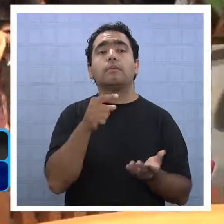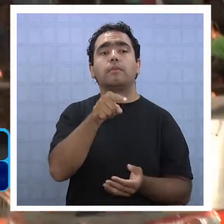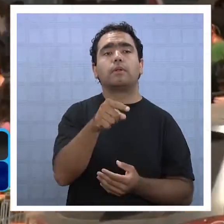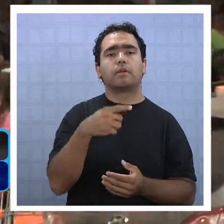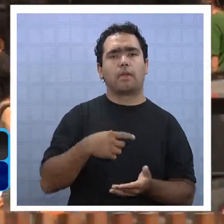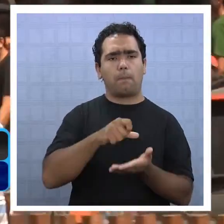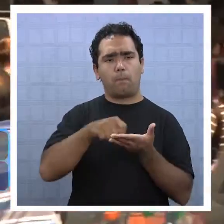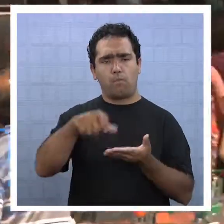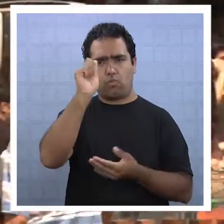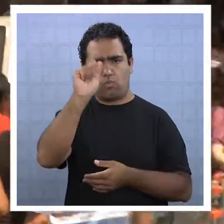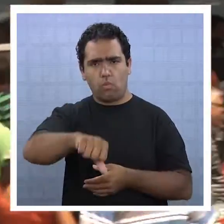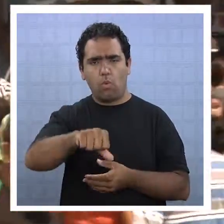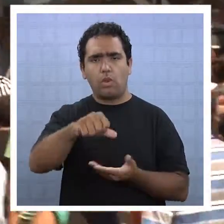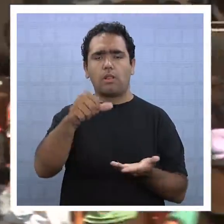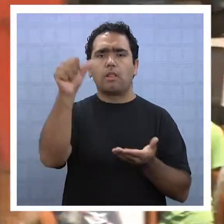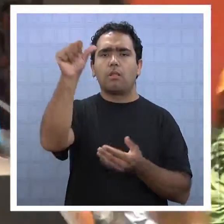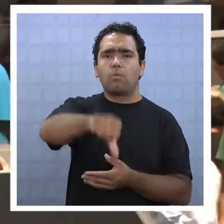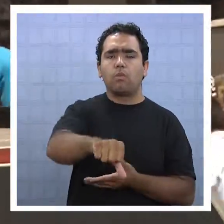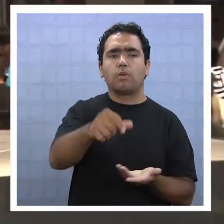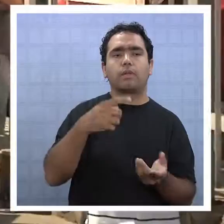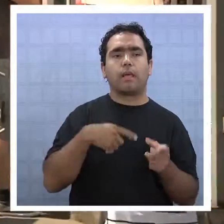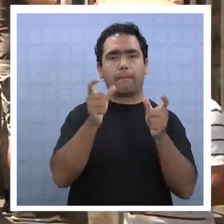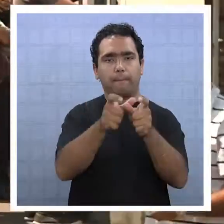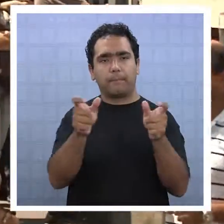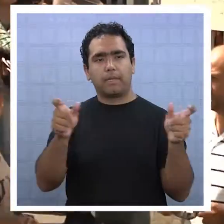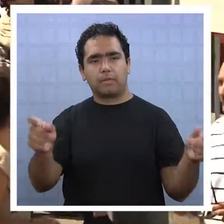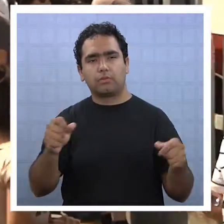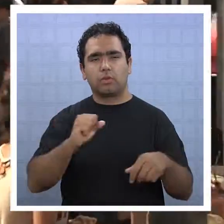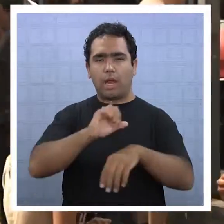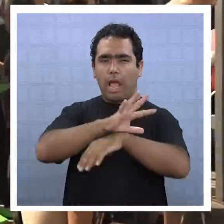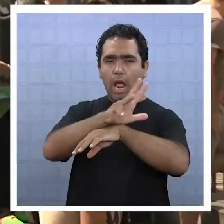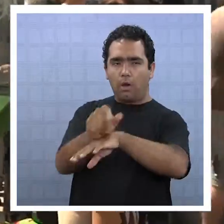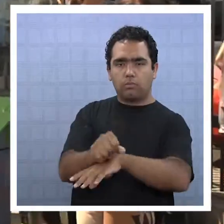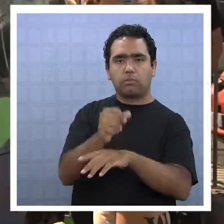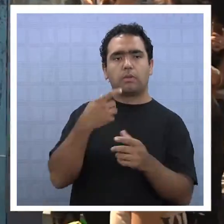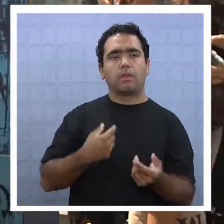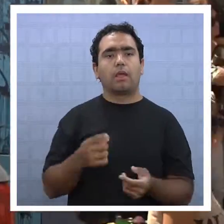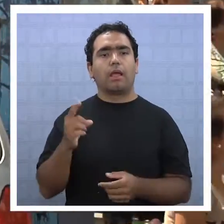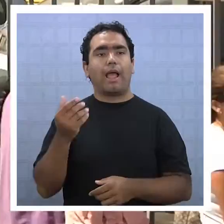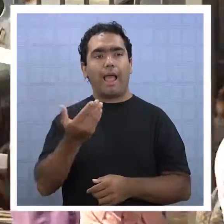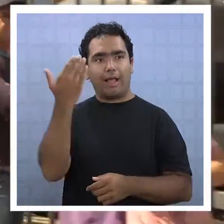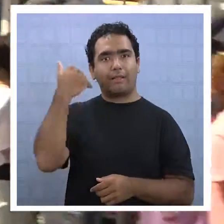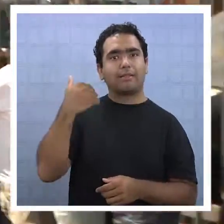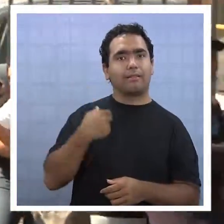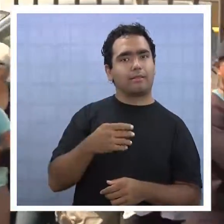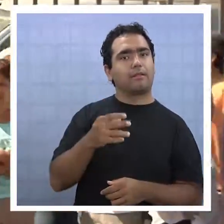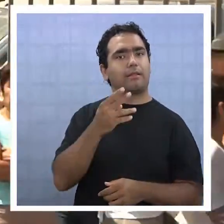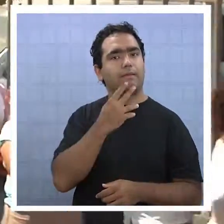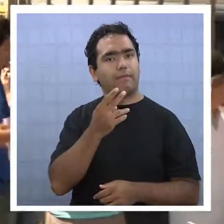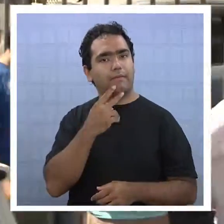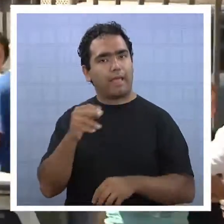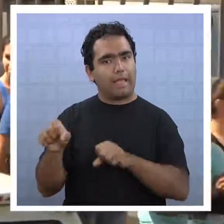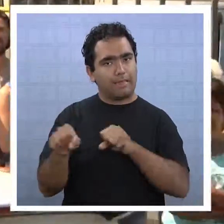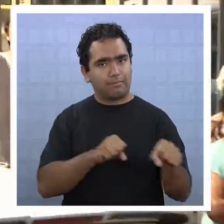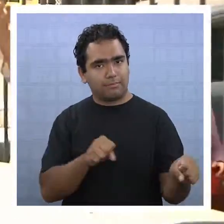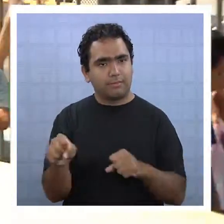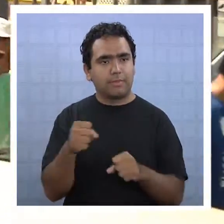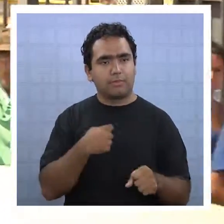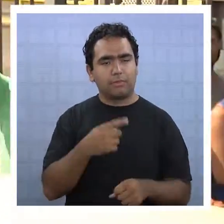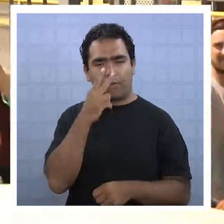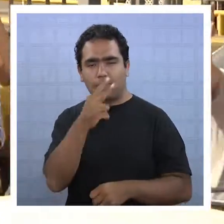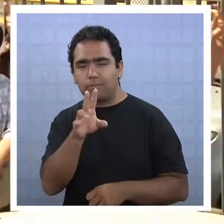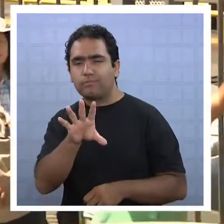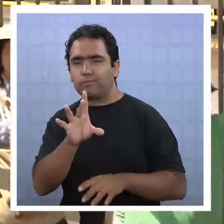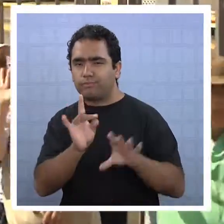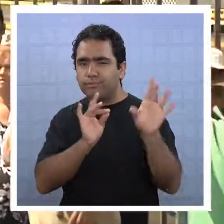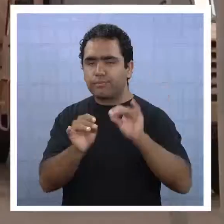incurren en saqueos durante catástrofes como las vividas en Tarapacá con los últimos terremotos. La actual legislación en torno